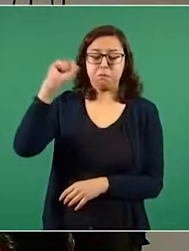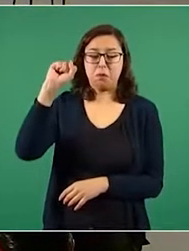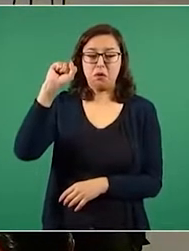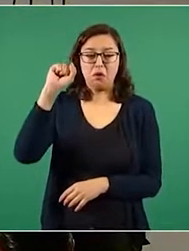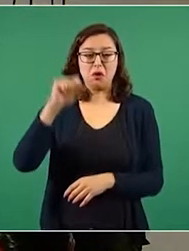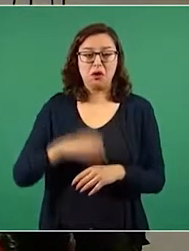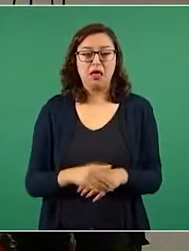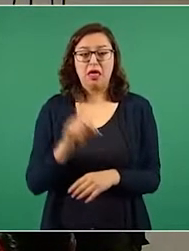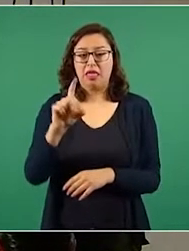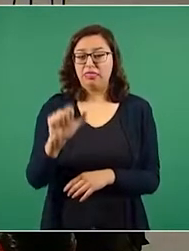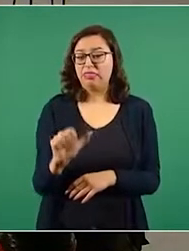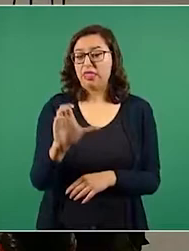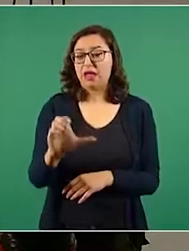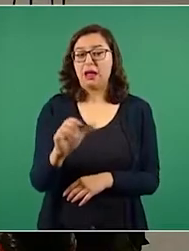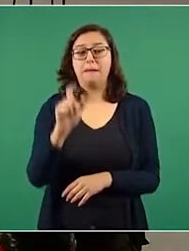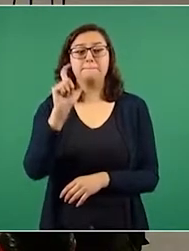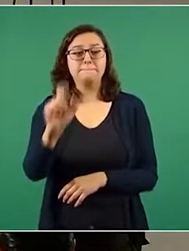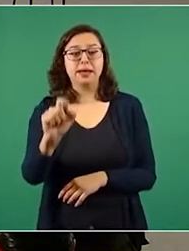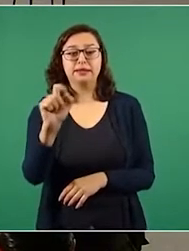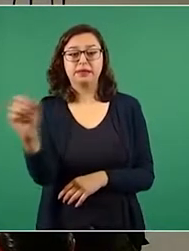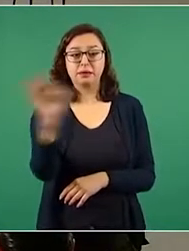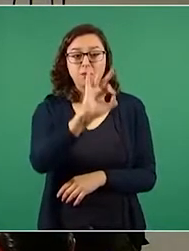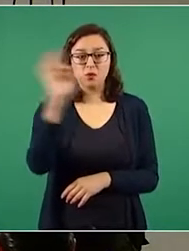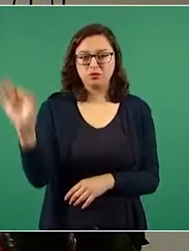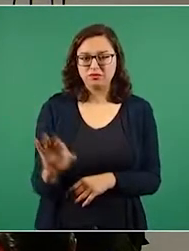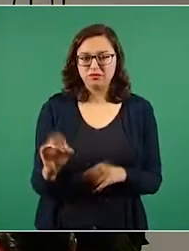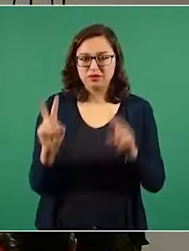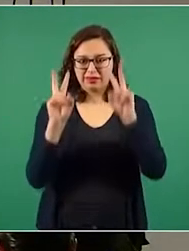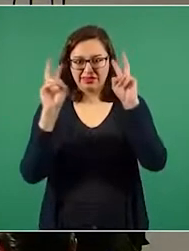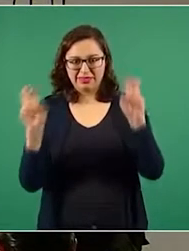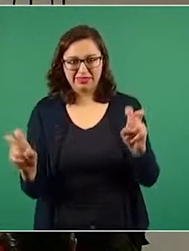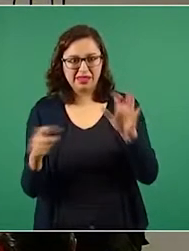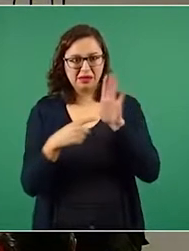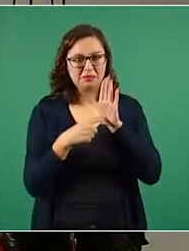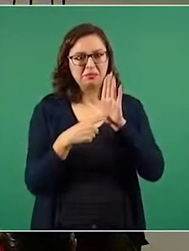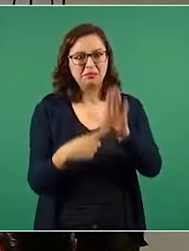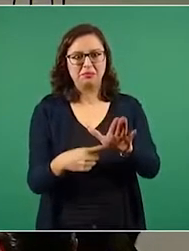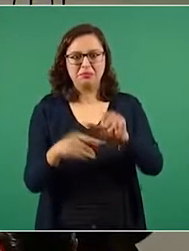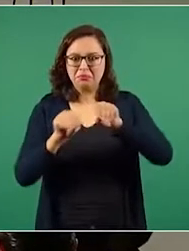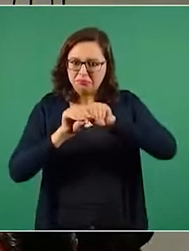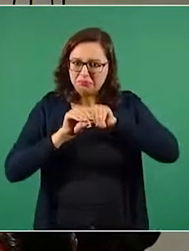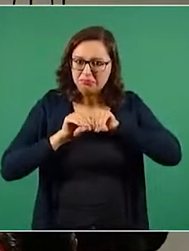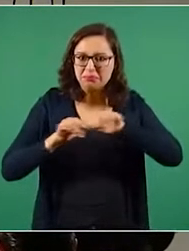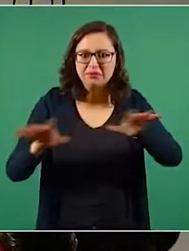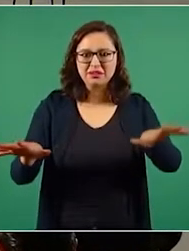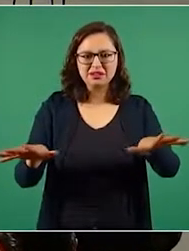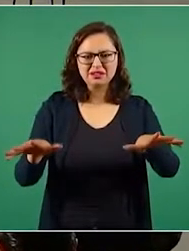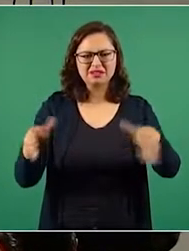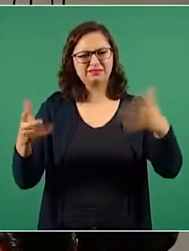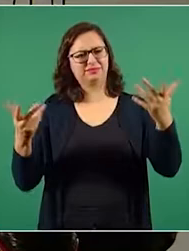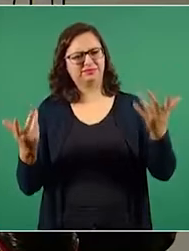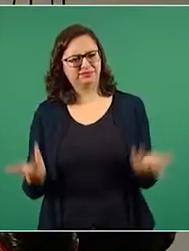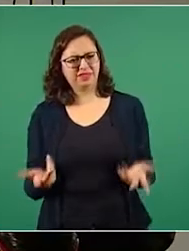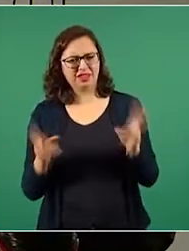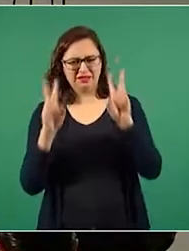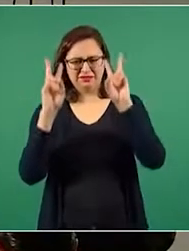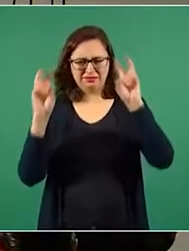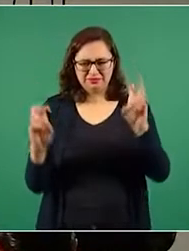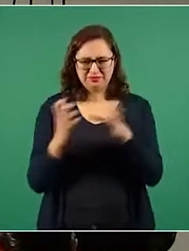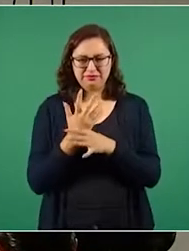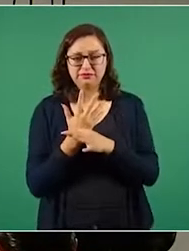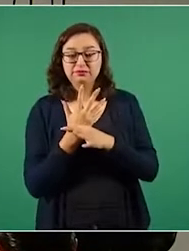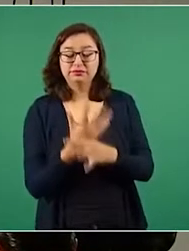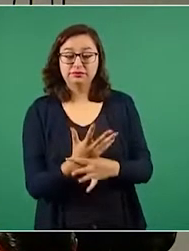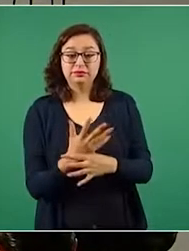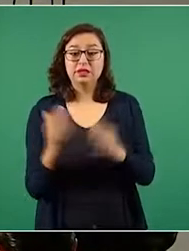tarifa del DAC, 20 por ciento. Así, con todo y signos de admiración, según la nota, las tarifas